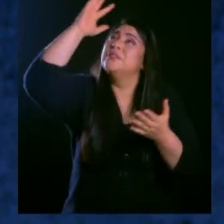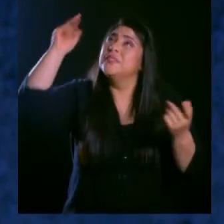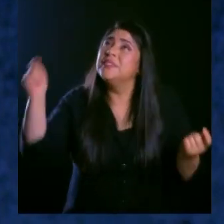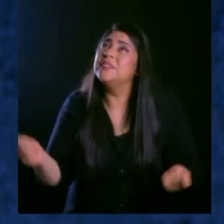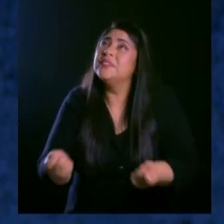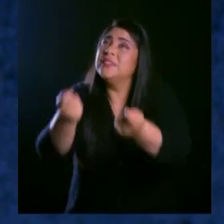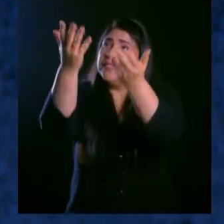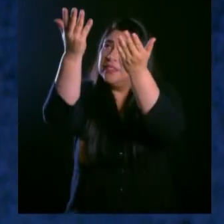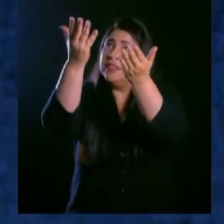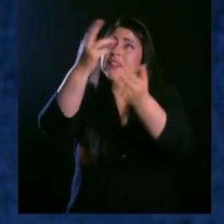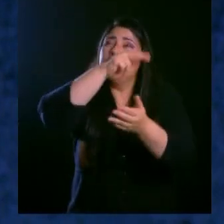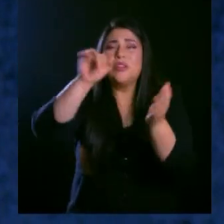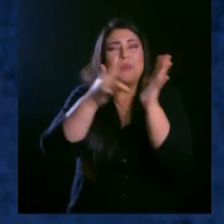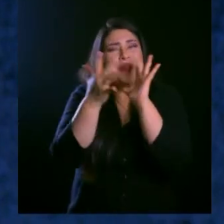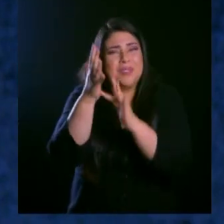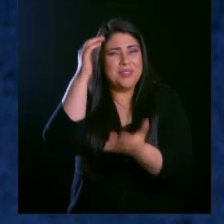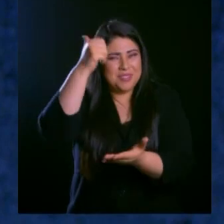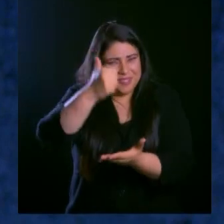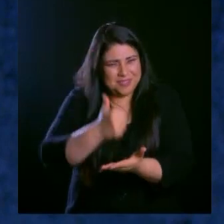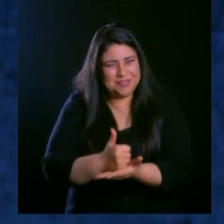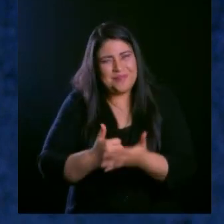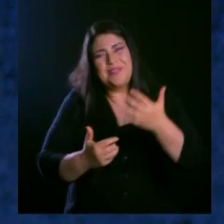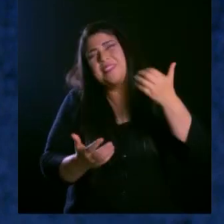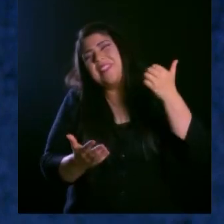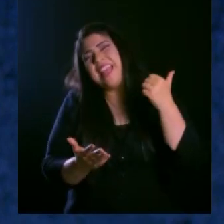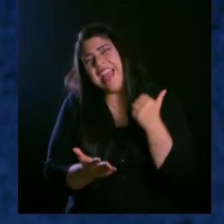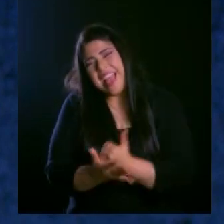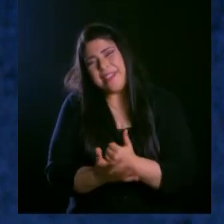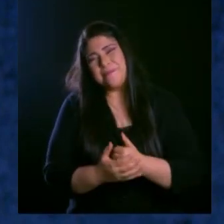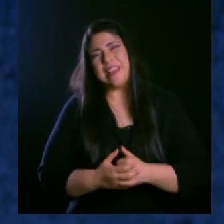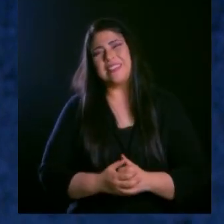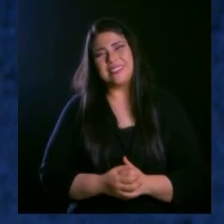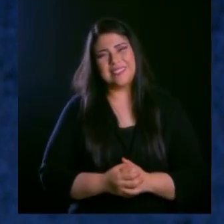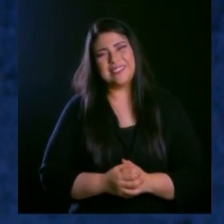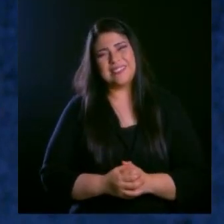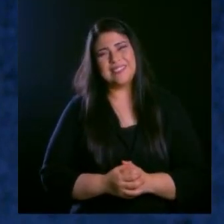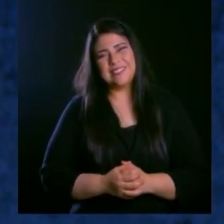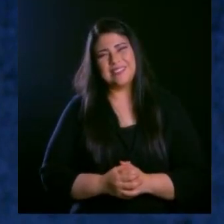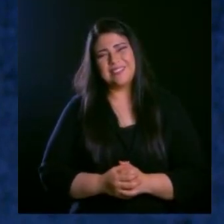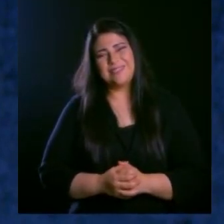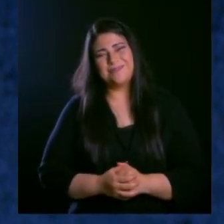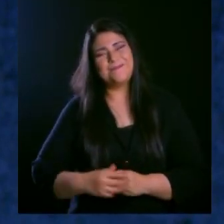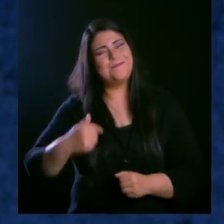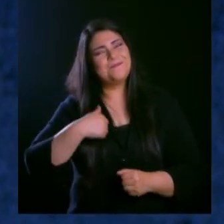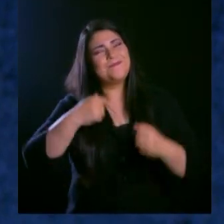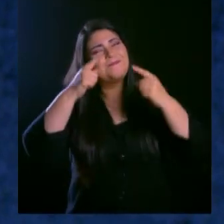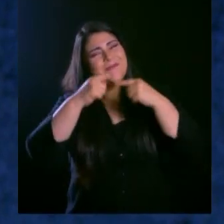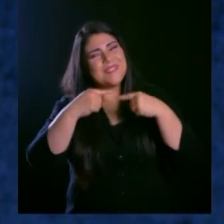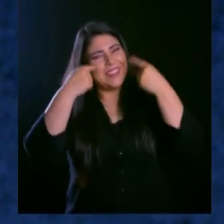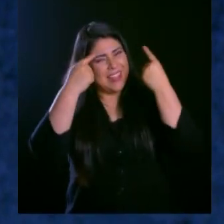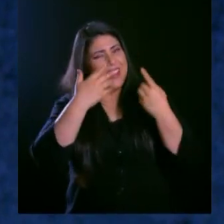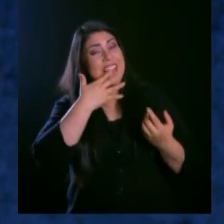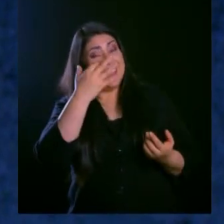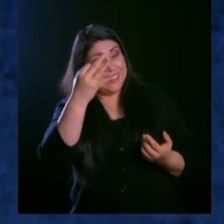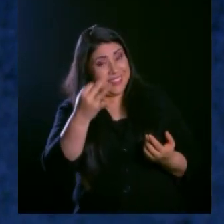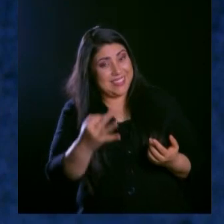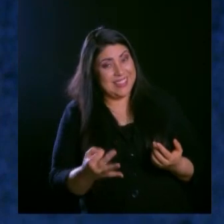Jesús. Amén y Amén. Qué alegría, de verdad.